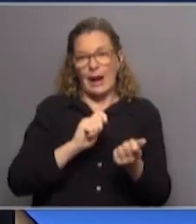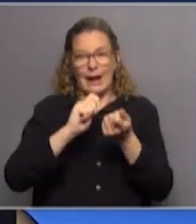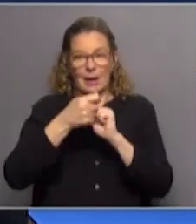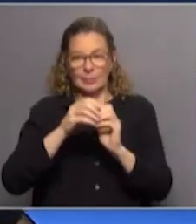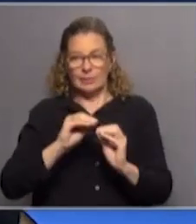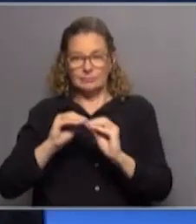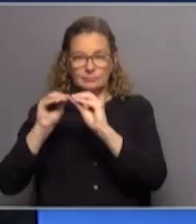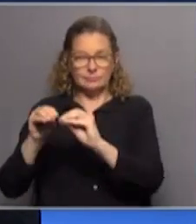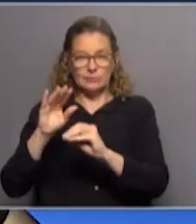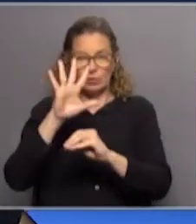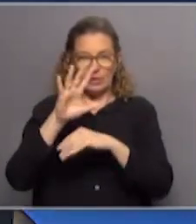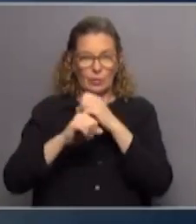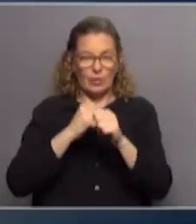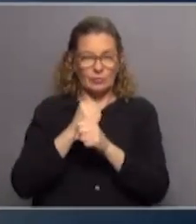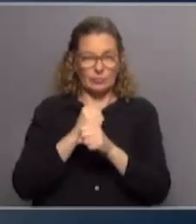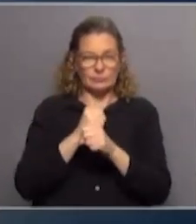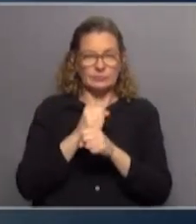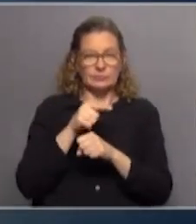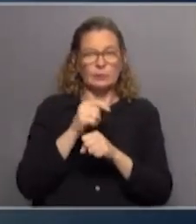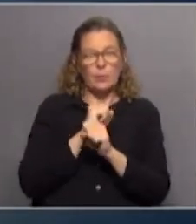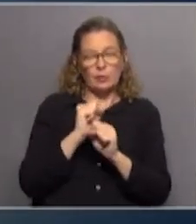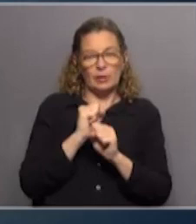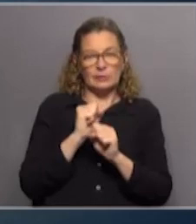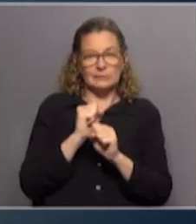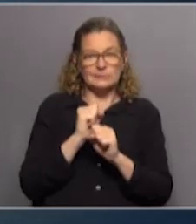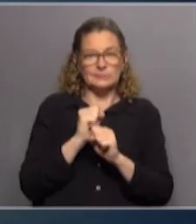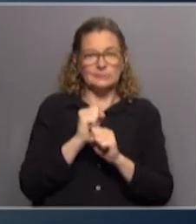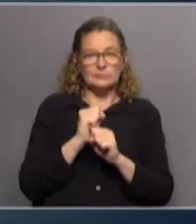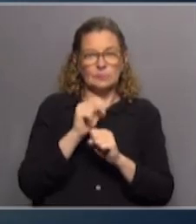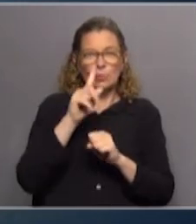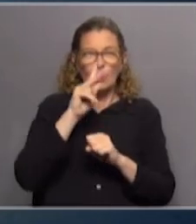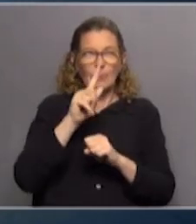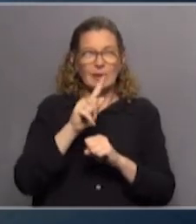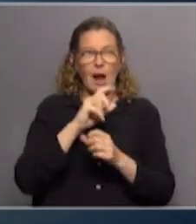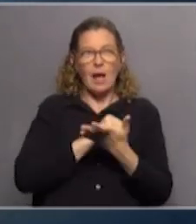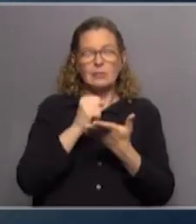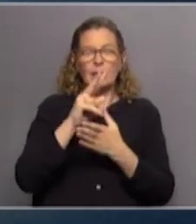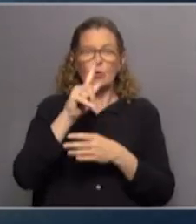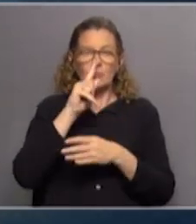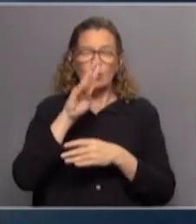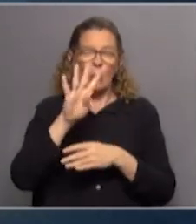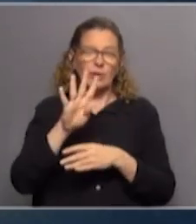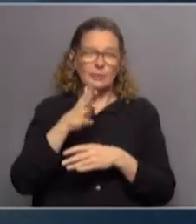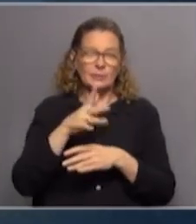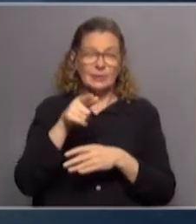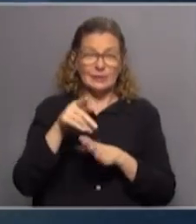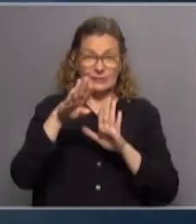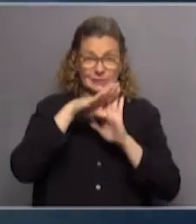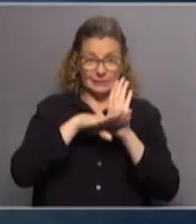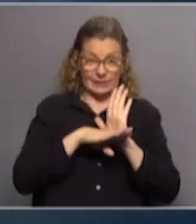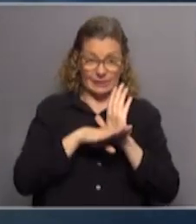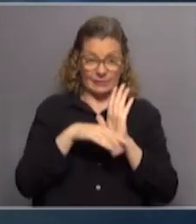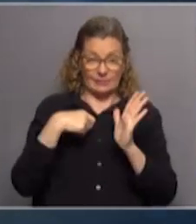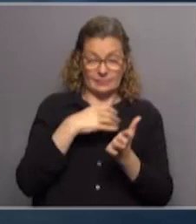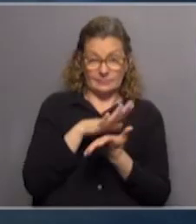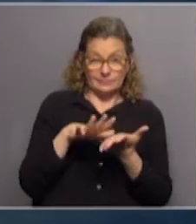quinquenio, digamos, entre el dos mil y el dos mil cuatro, digamos, ¿no? Pero allí era la regla la situación.